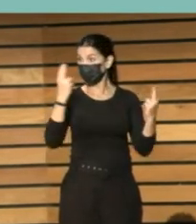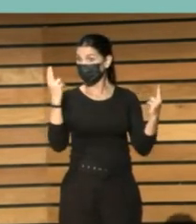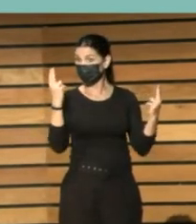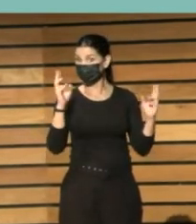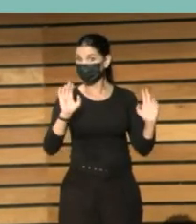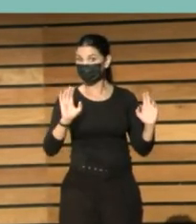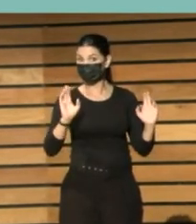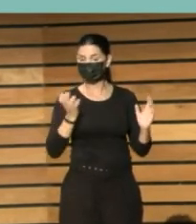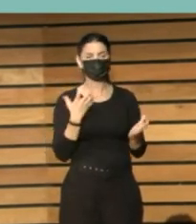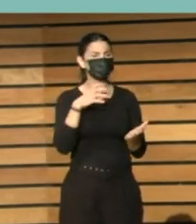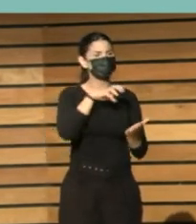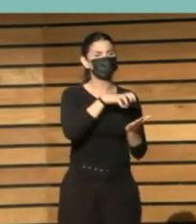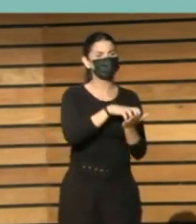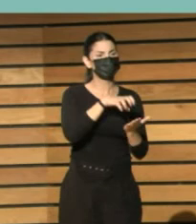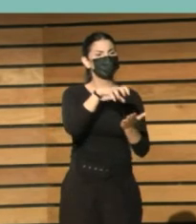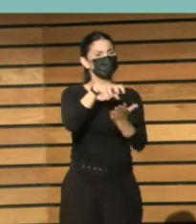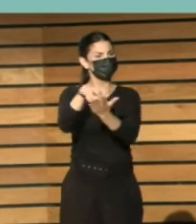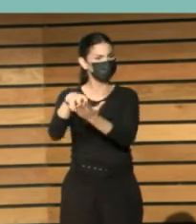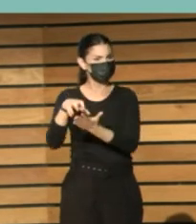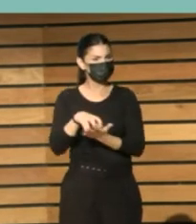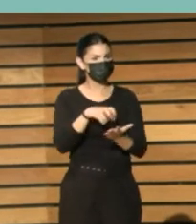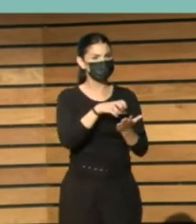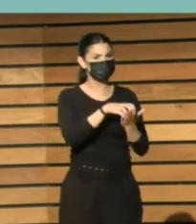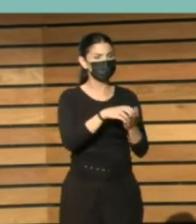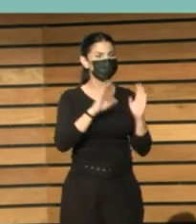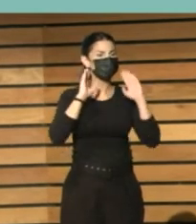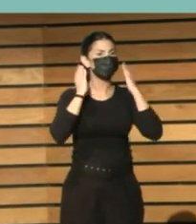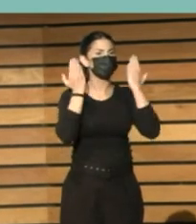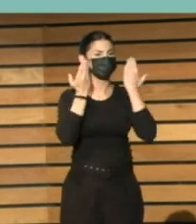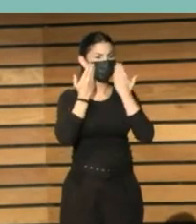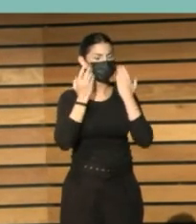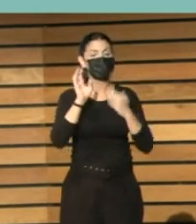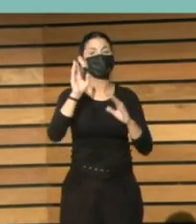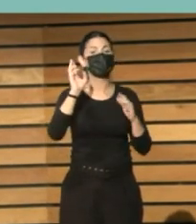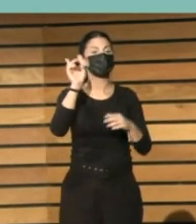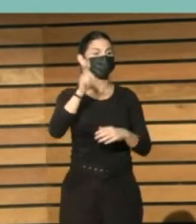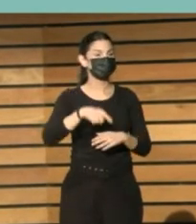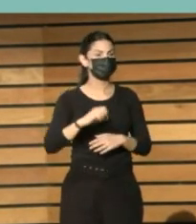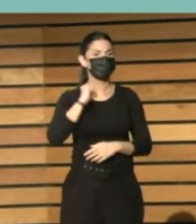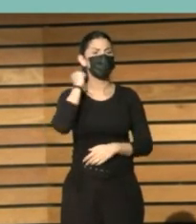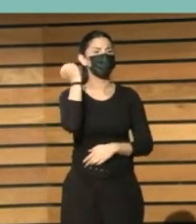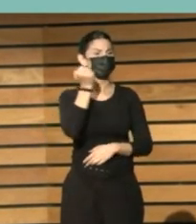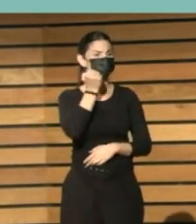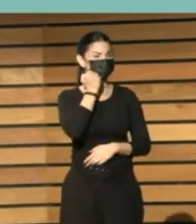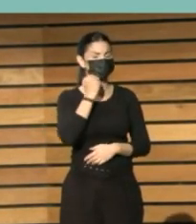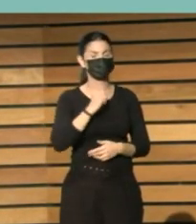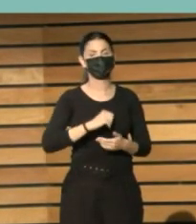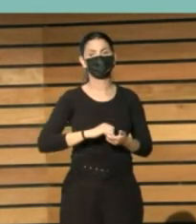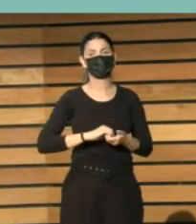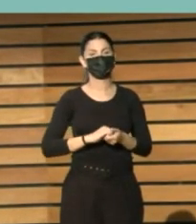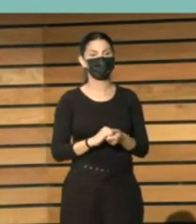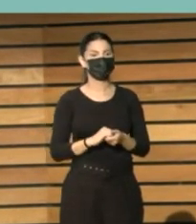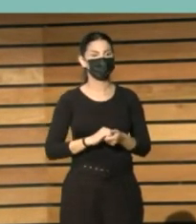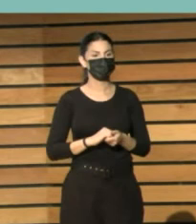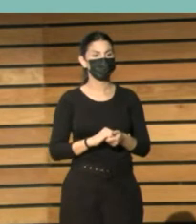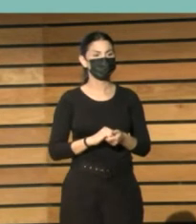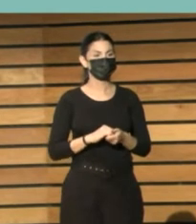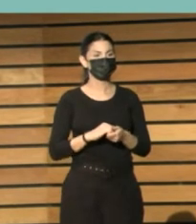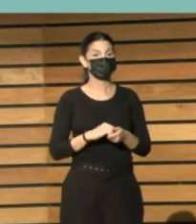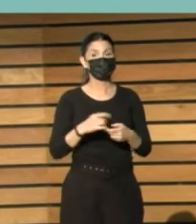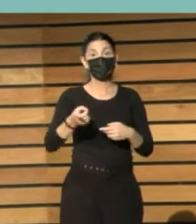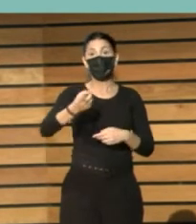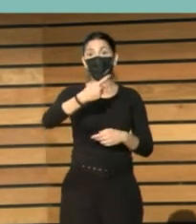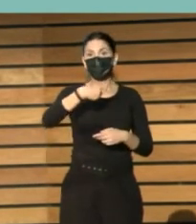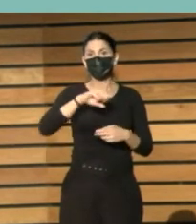Los lugares de expresión de estos congresos han recogido reivindicaciones. Una mirada a cómo nos hemos comunicado y